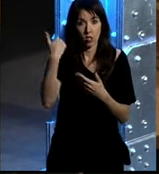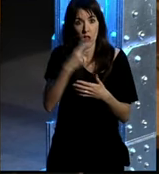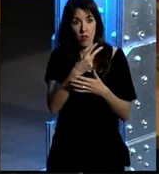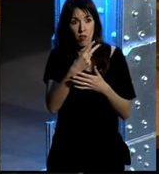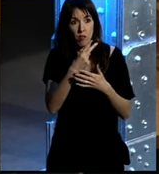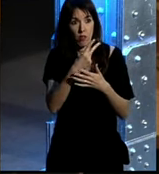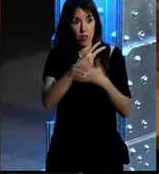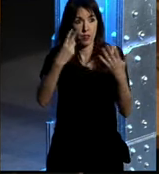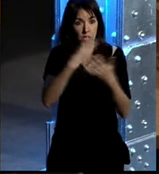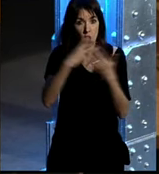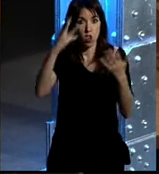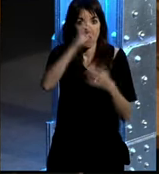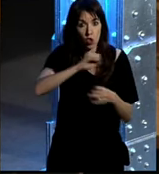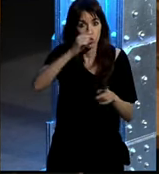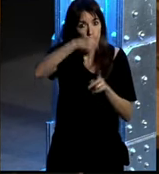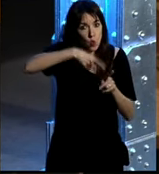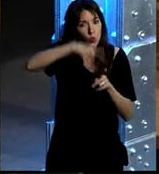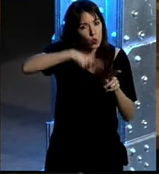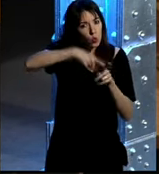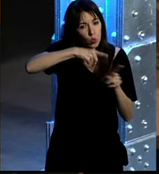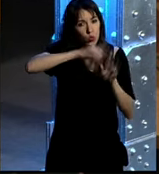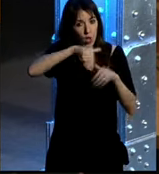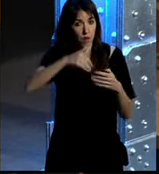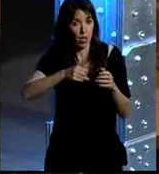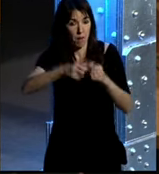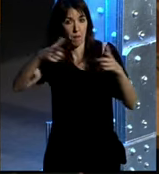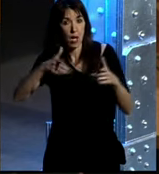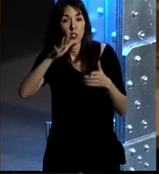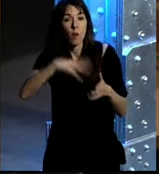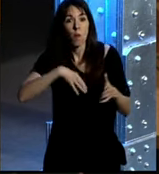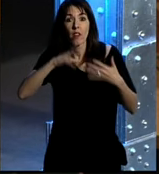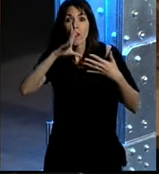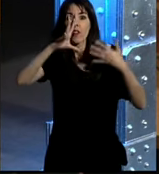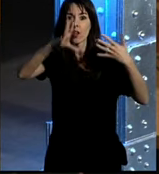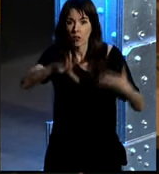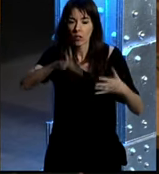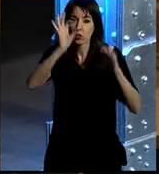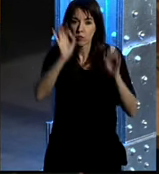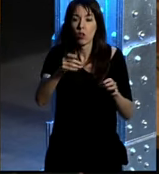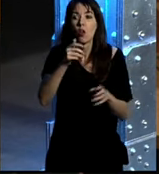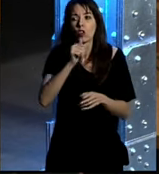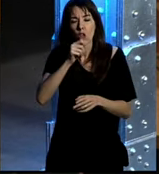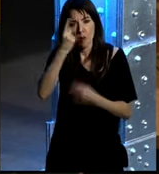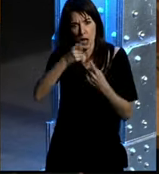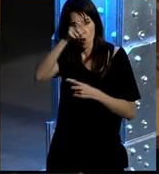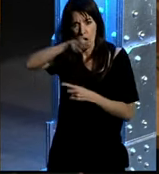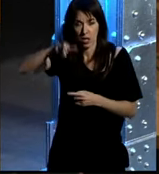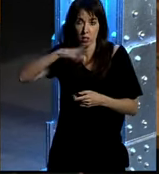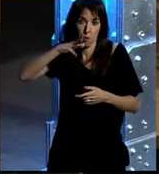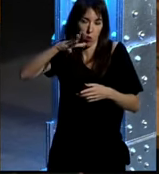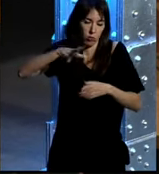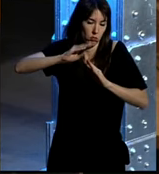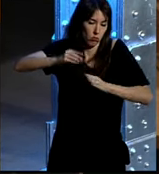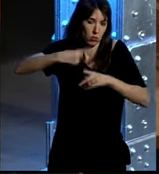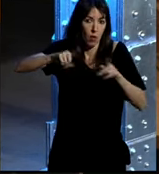17-18 años de utilización entonces bueno probablemente si eso lo vemos dentro de 10 años pues efectivamente todavía hay gente que es por distintas